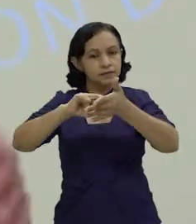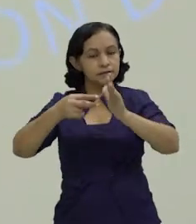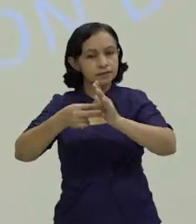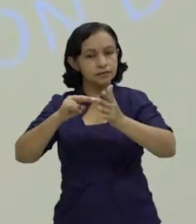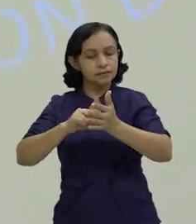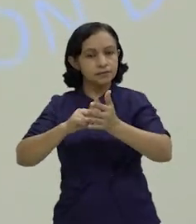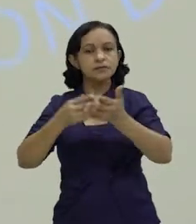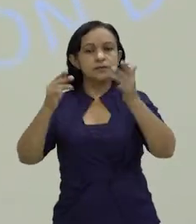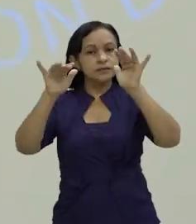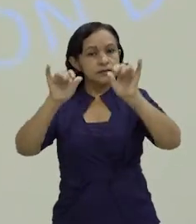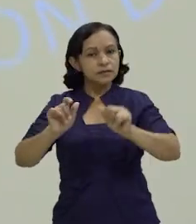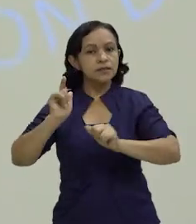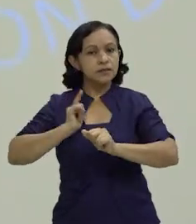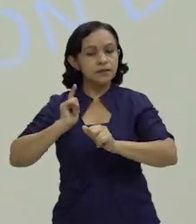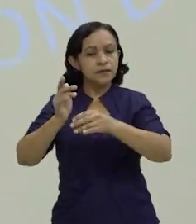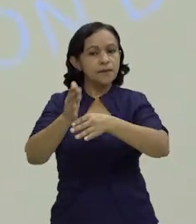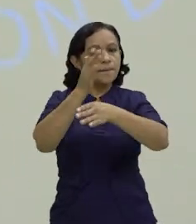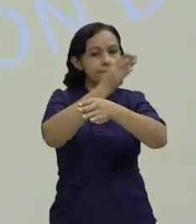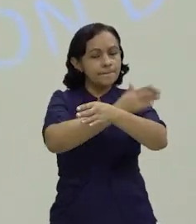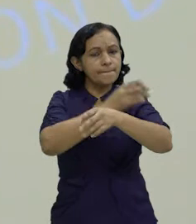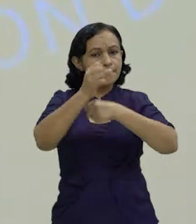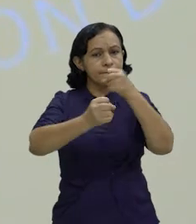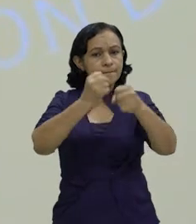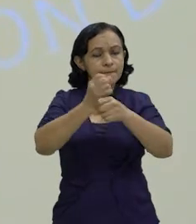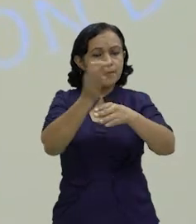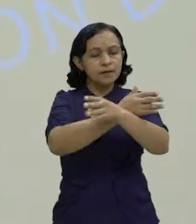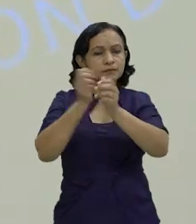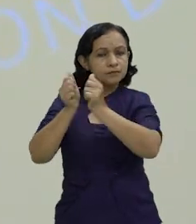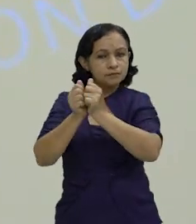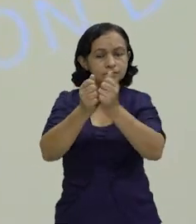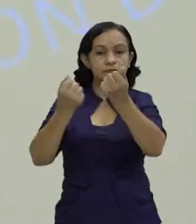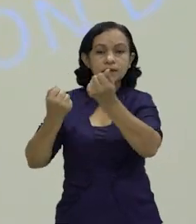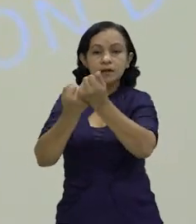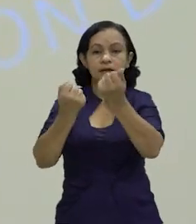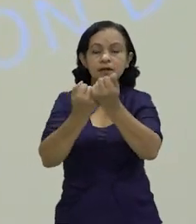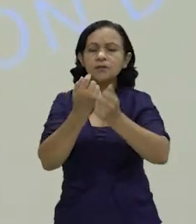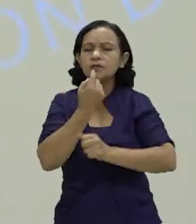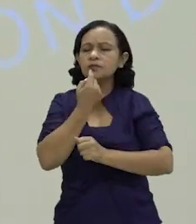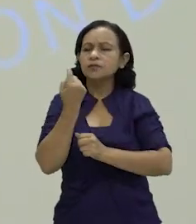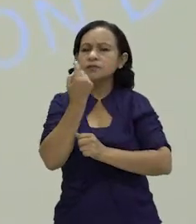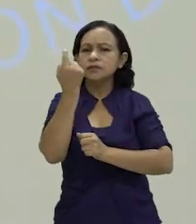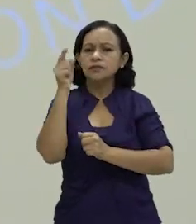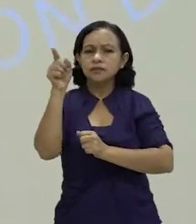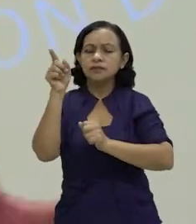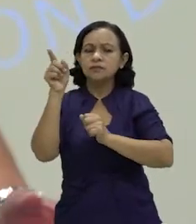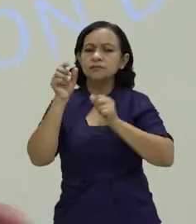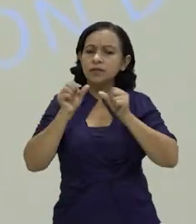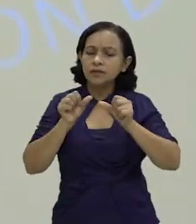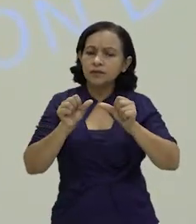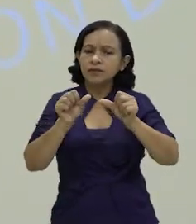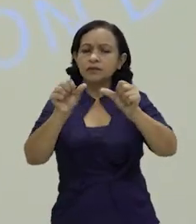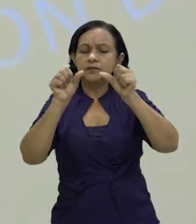campo hemos tenido desde hace años el acompañamiento, el apoyo técnico para